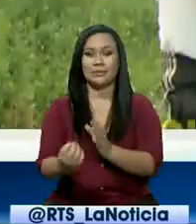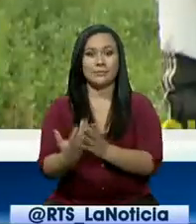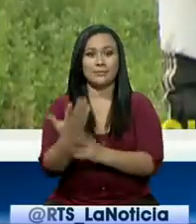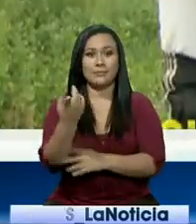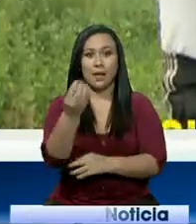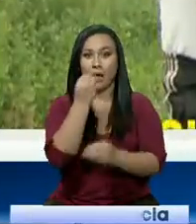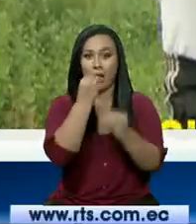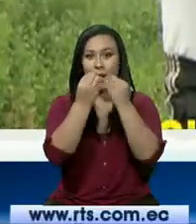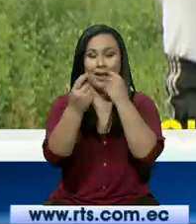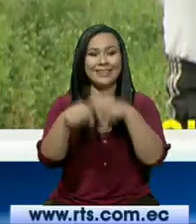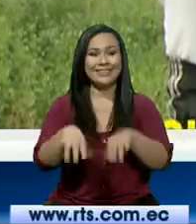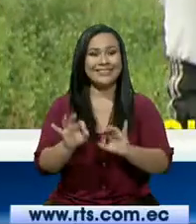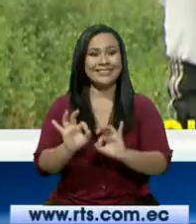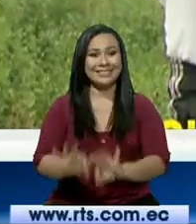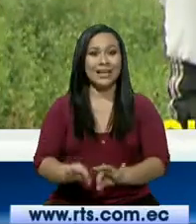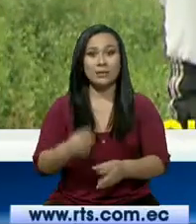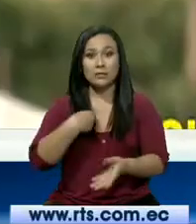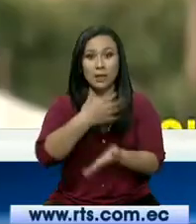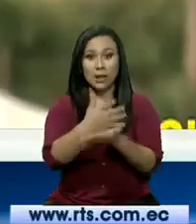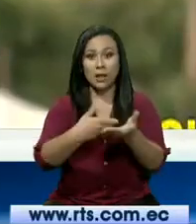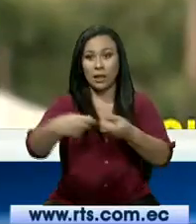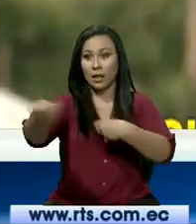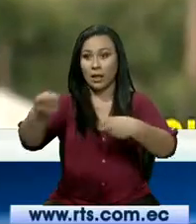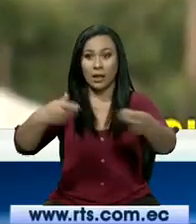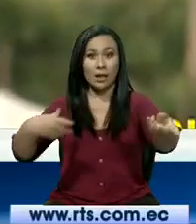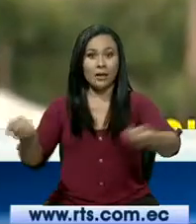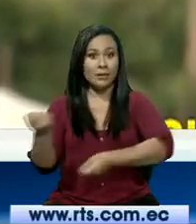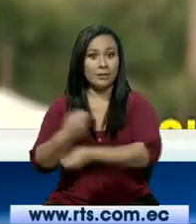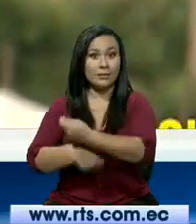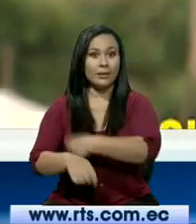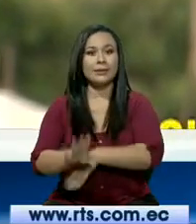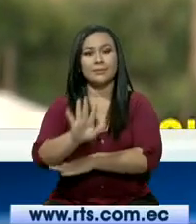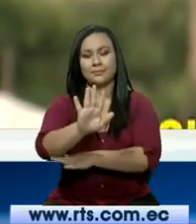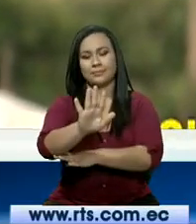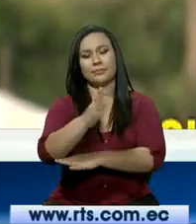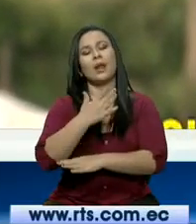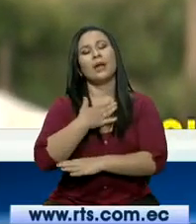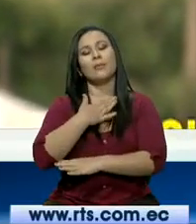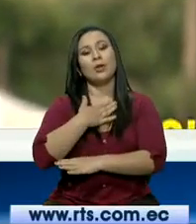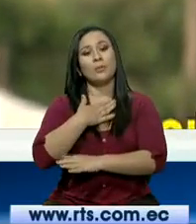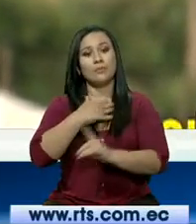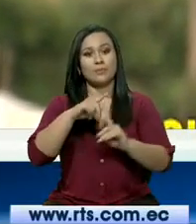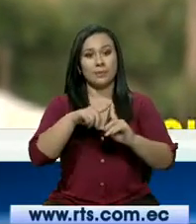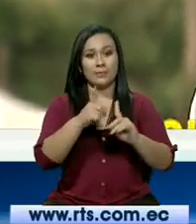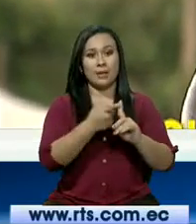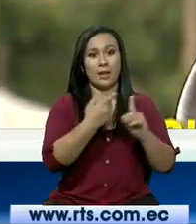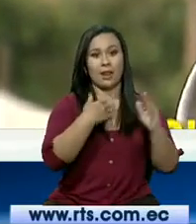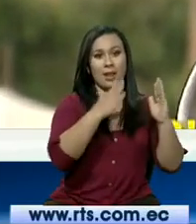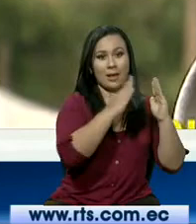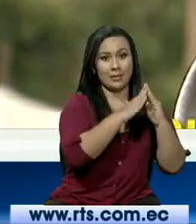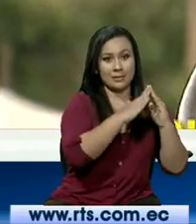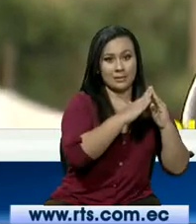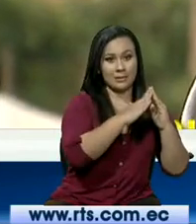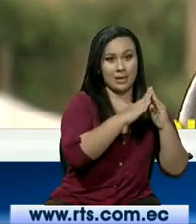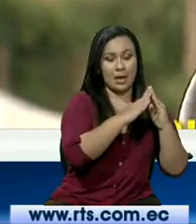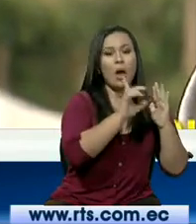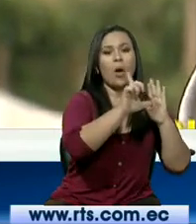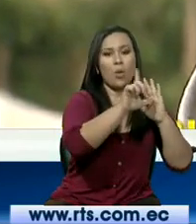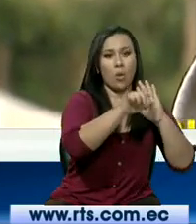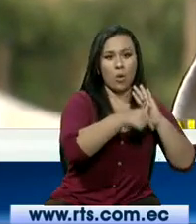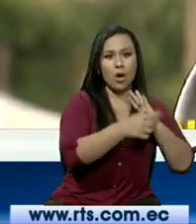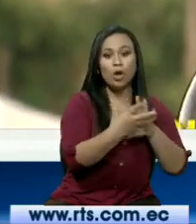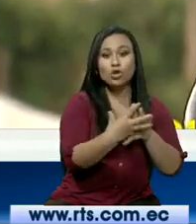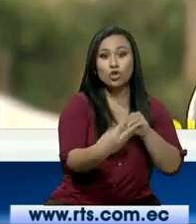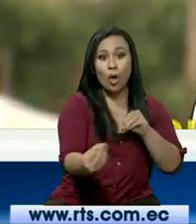productos que se cosechan, ustedes los distribuyen ya? Sí, o sea, la idea de nosotros los productores es primero el consumo de uno,